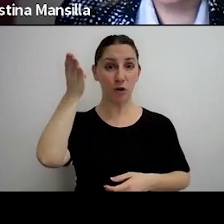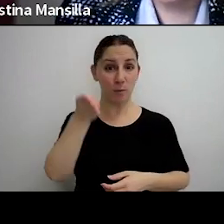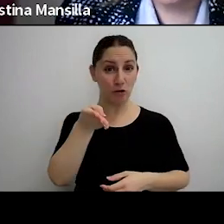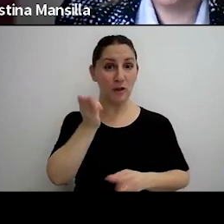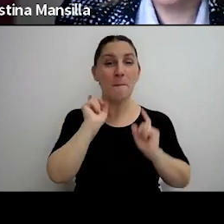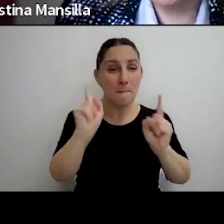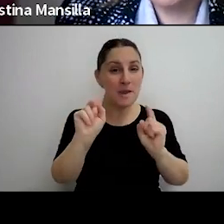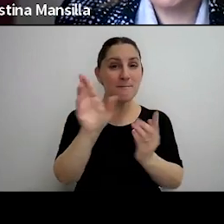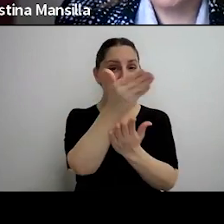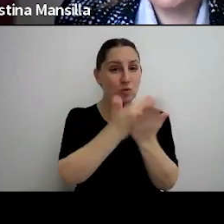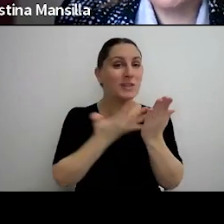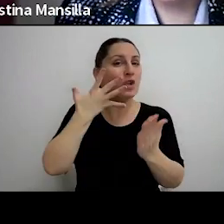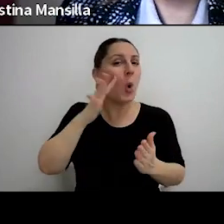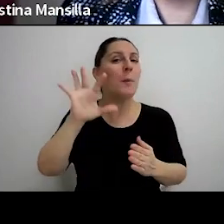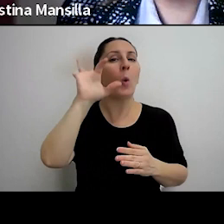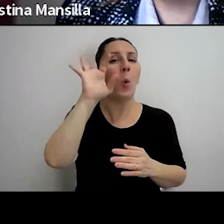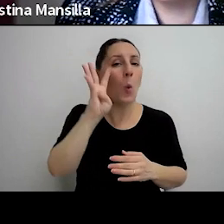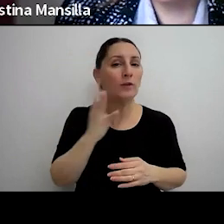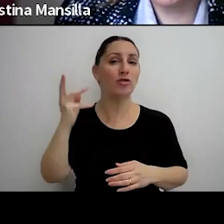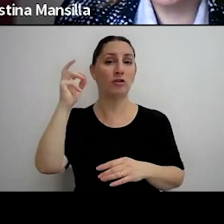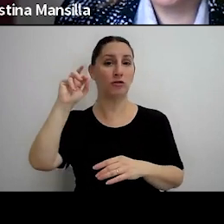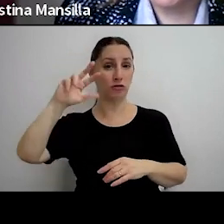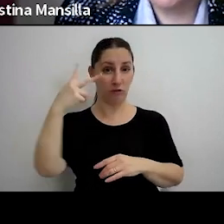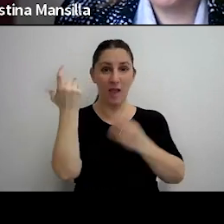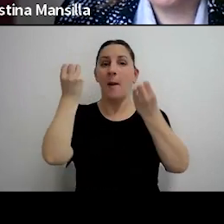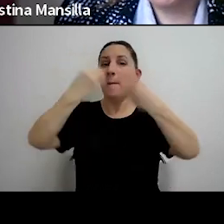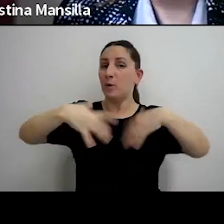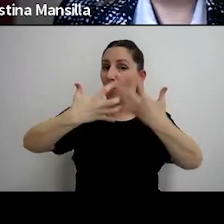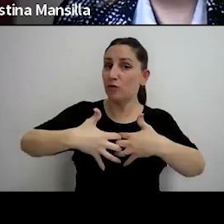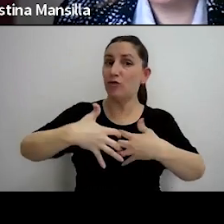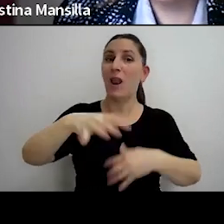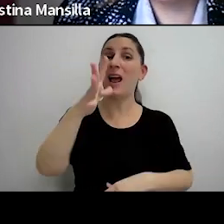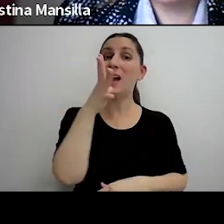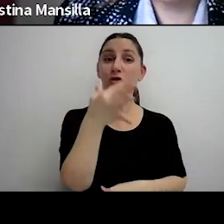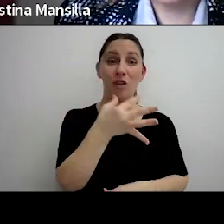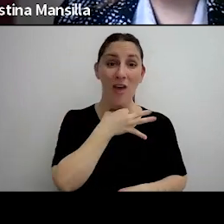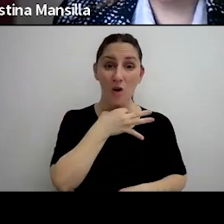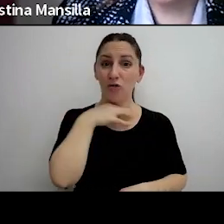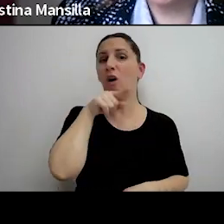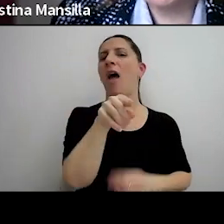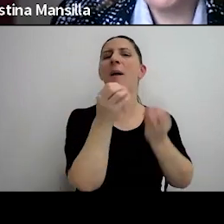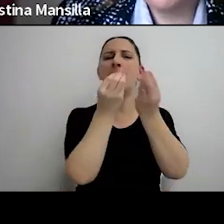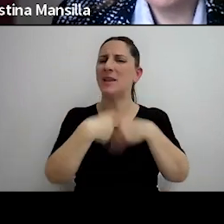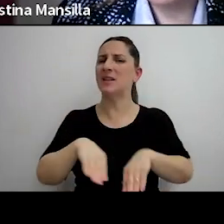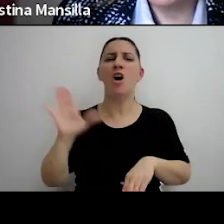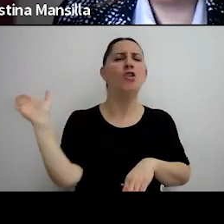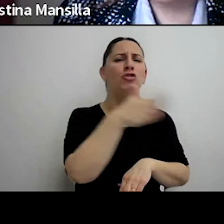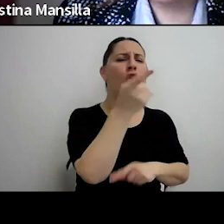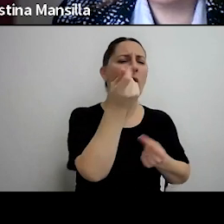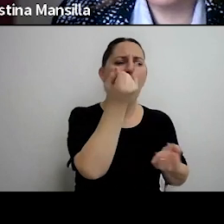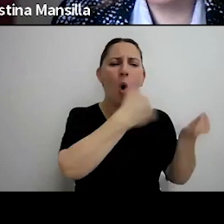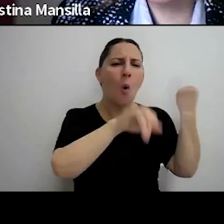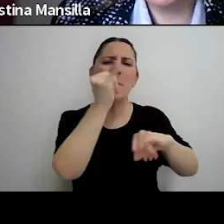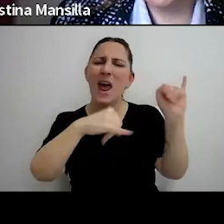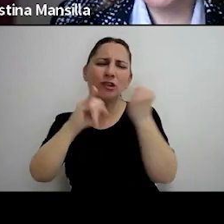a la resolución 5403, que entró en vigencia el 14 de agosto, se va a aplicar a toda operación a